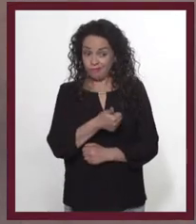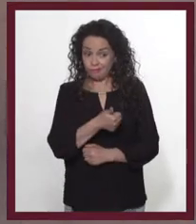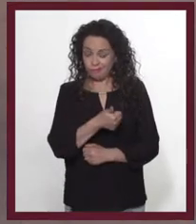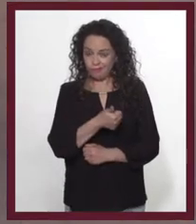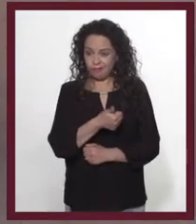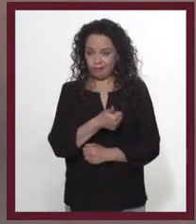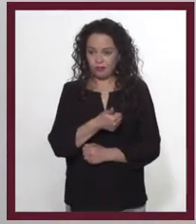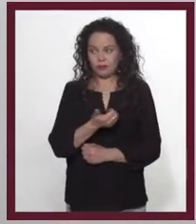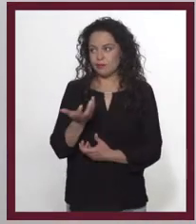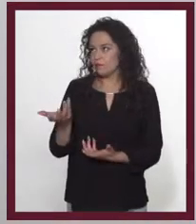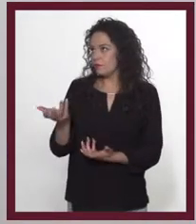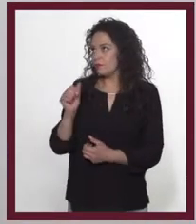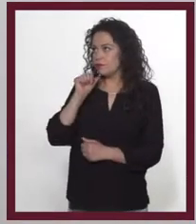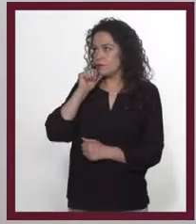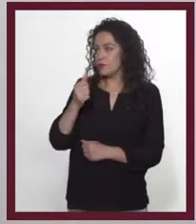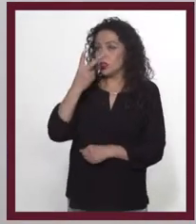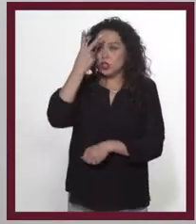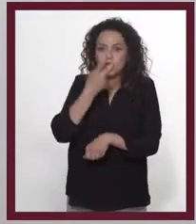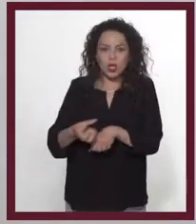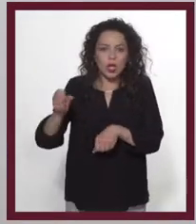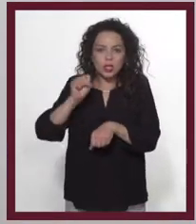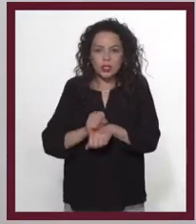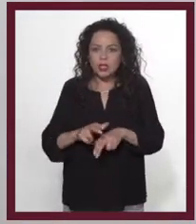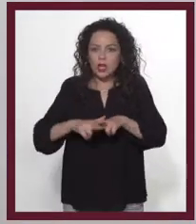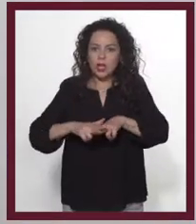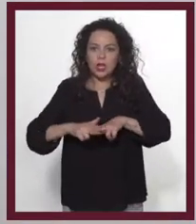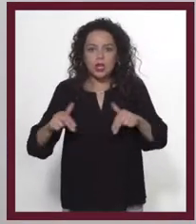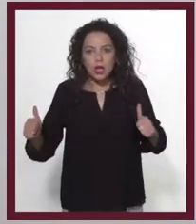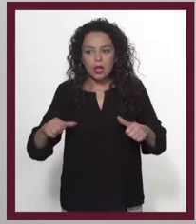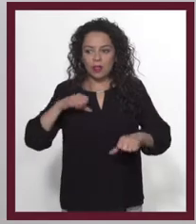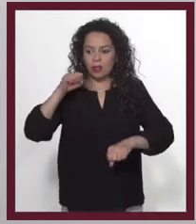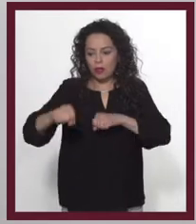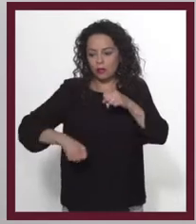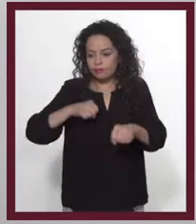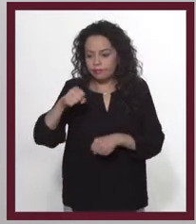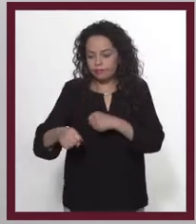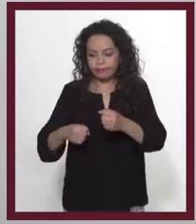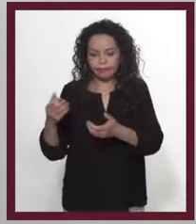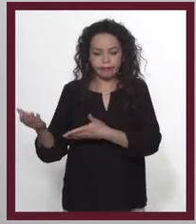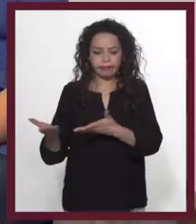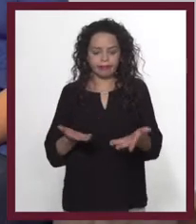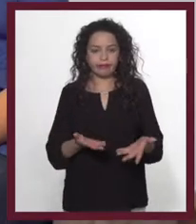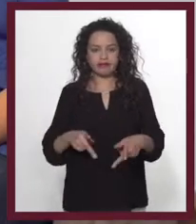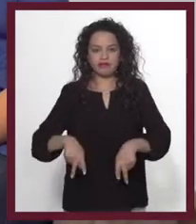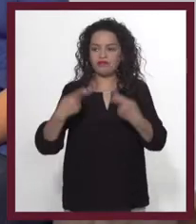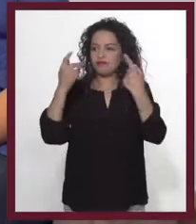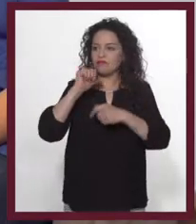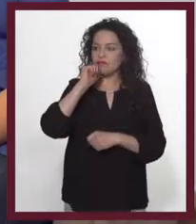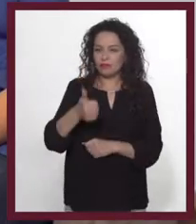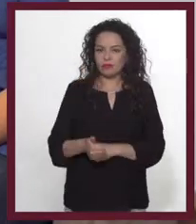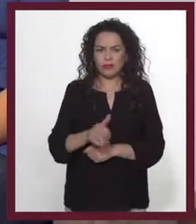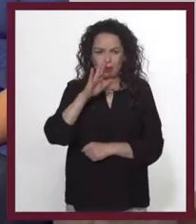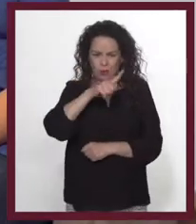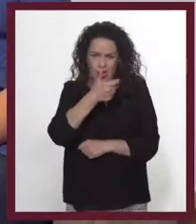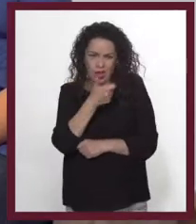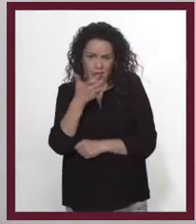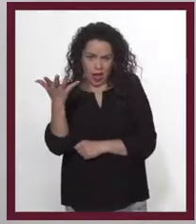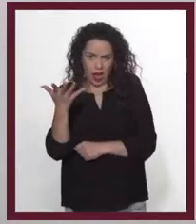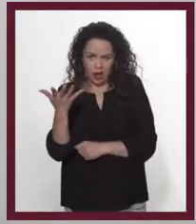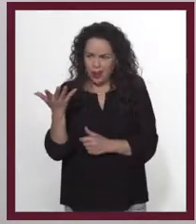¿Nada? No, nada. Dos semanas y nada que sales a bici. ¿No la estarás vendiendo muy cara?